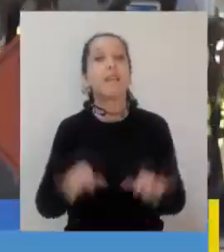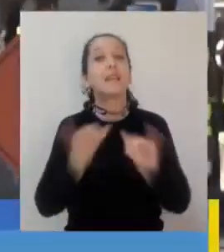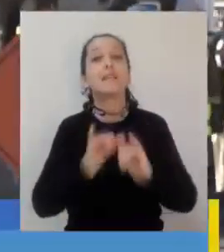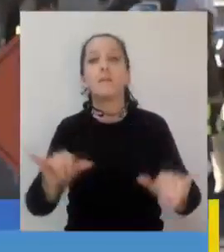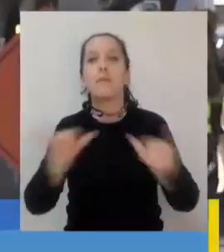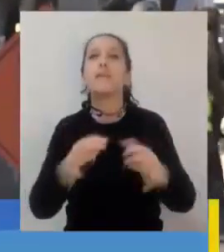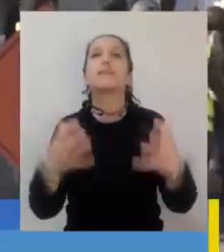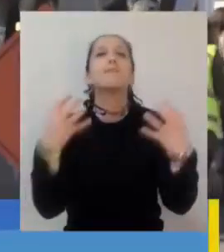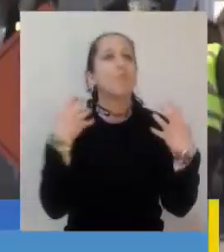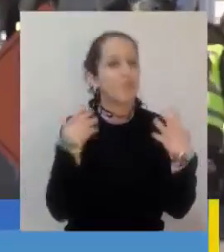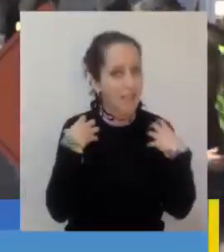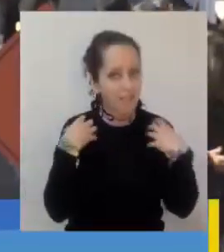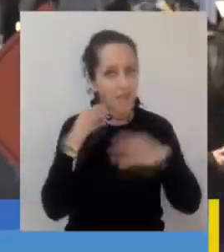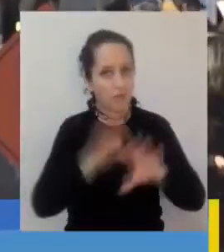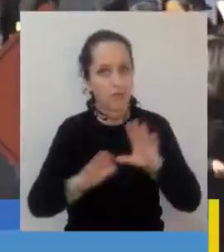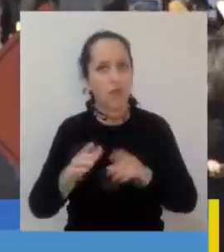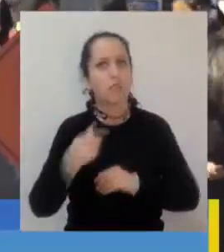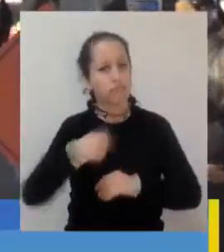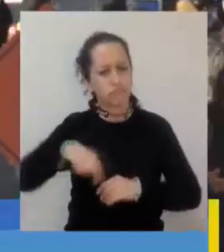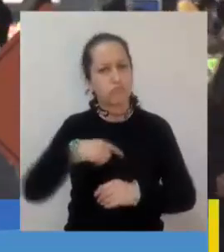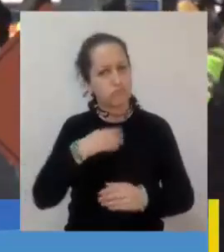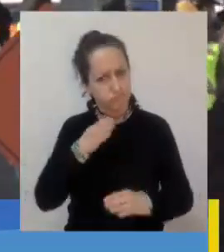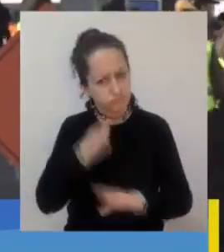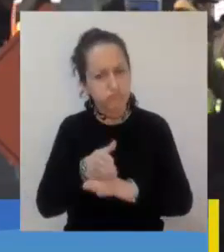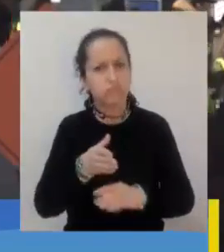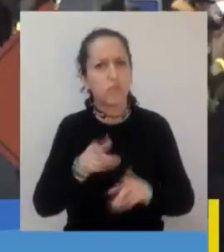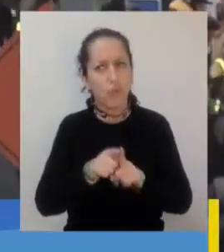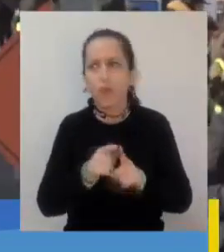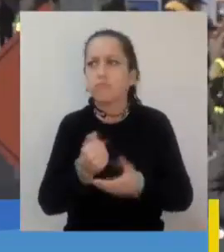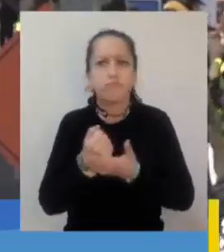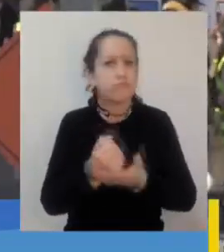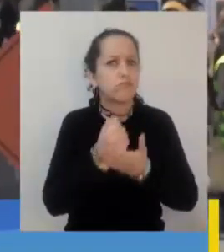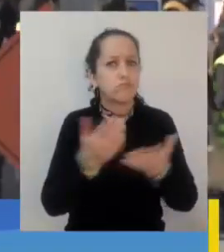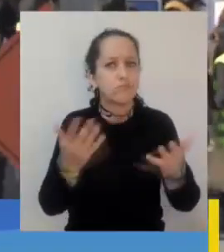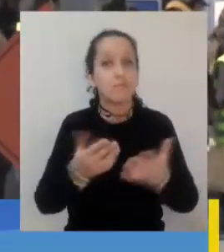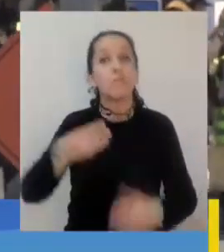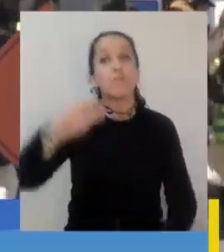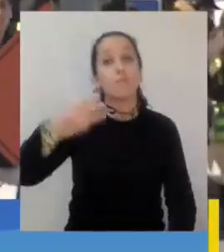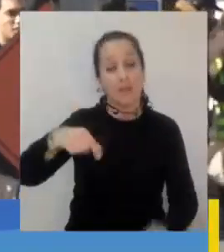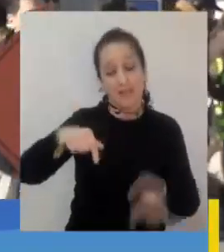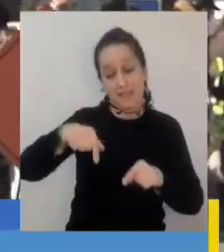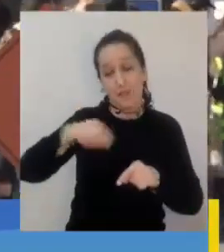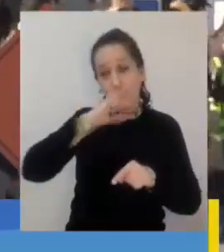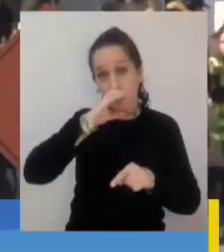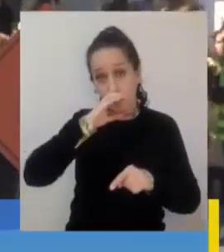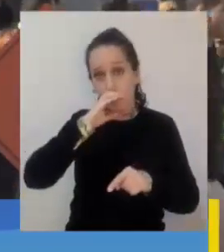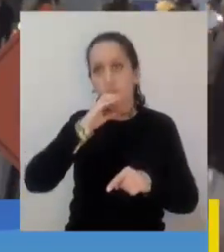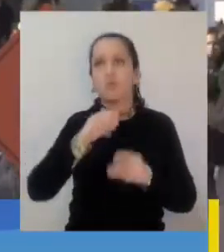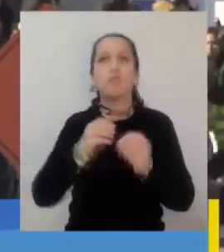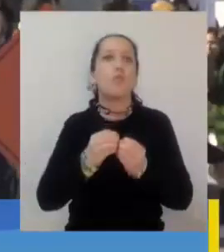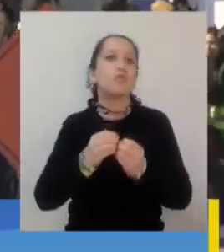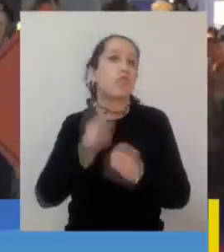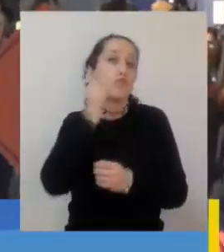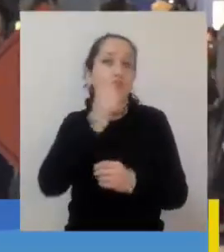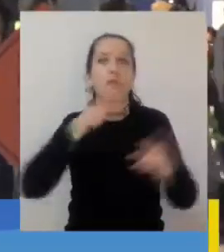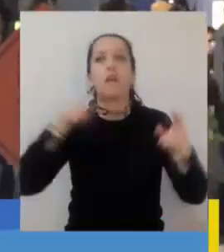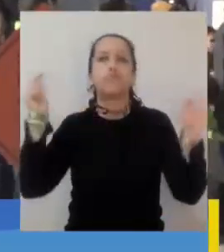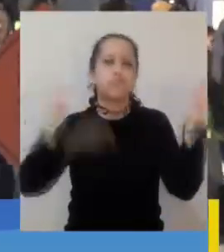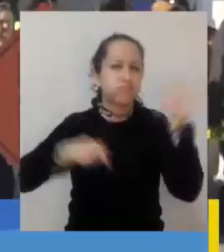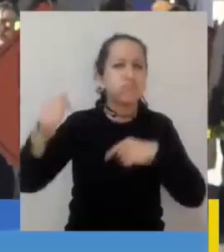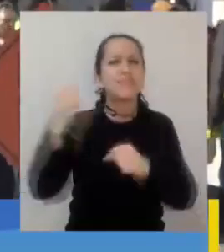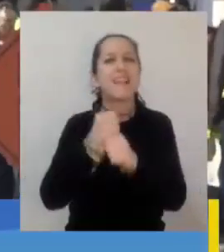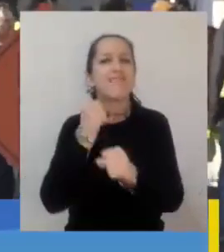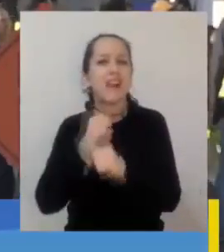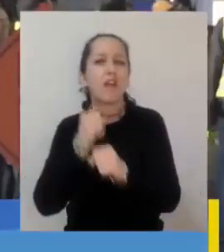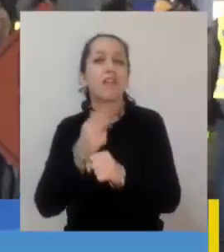responsabilidad nos hemos sumado con muchísima decisión entendiendo que Concepción por ser capital regional recibe todos los días una gran cantidad de